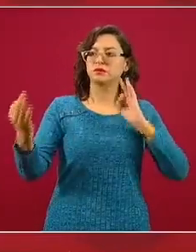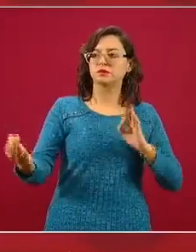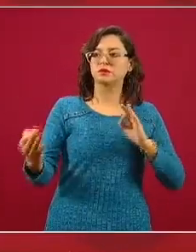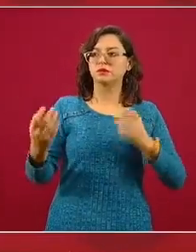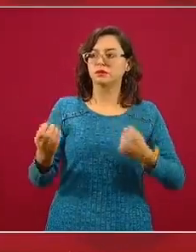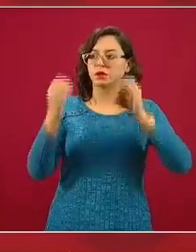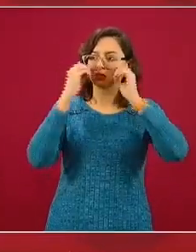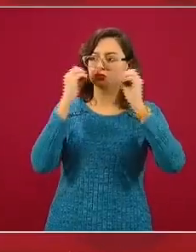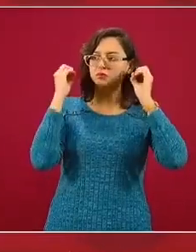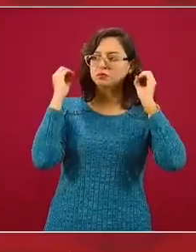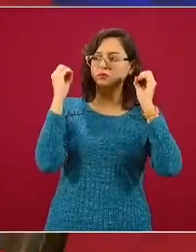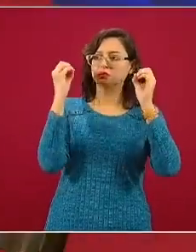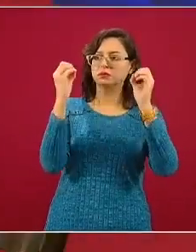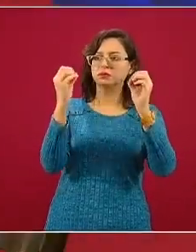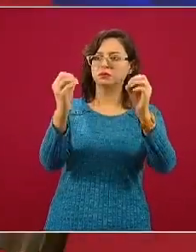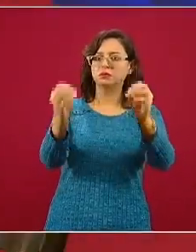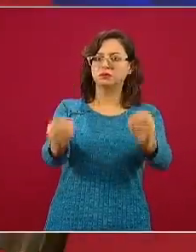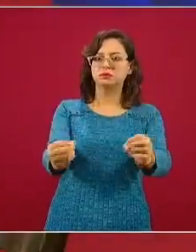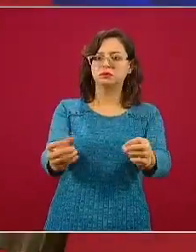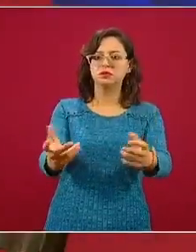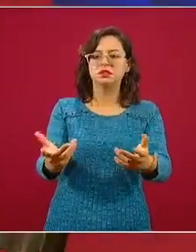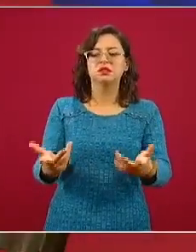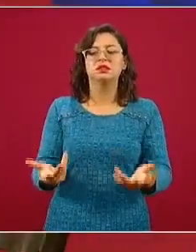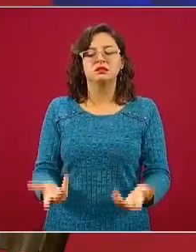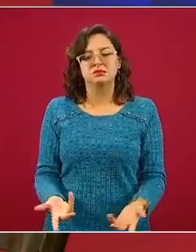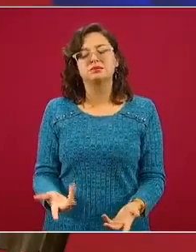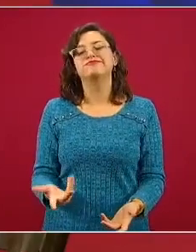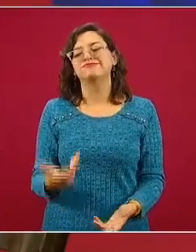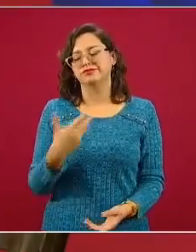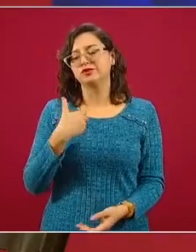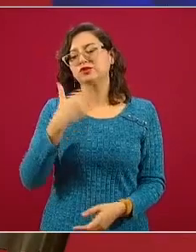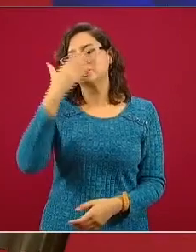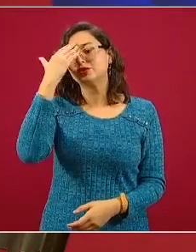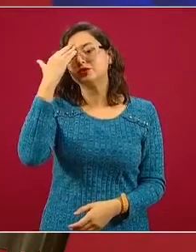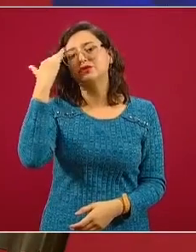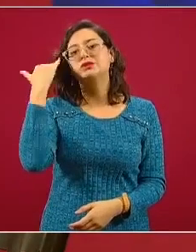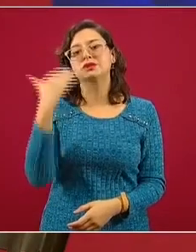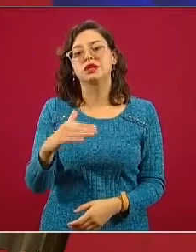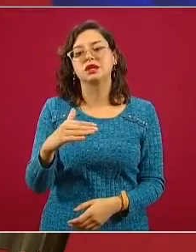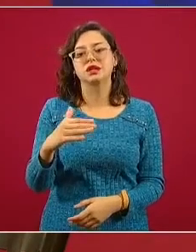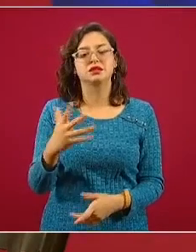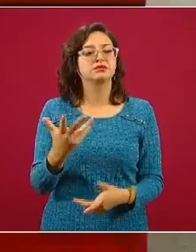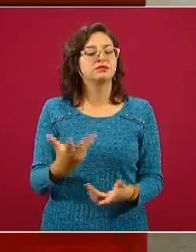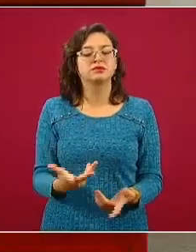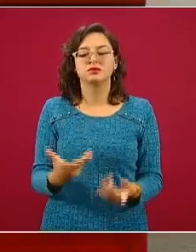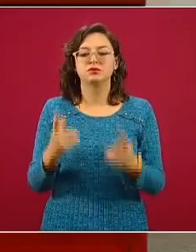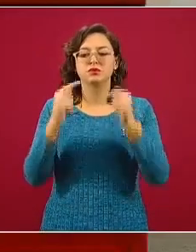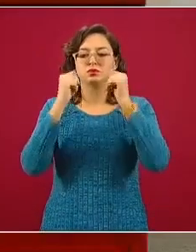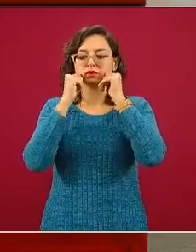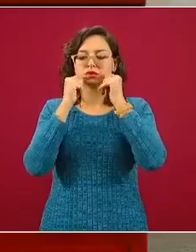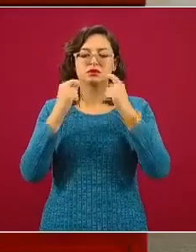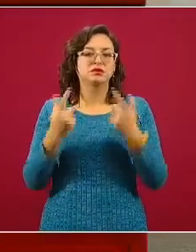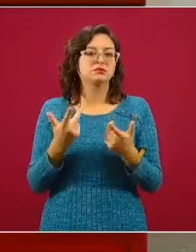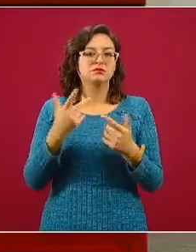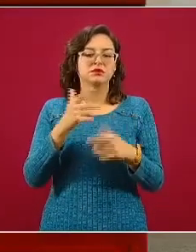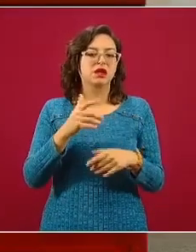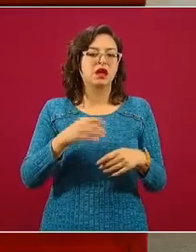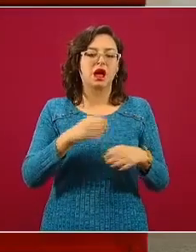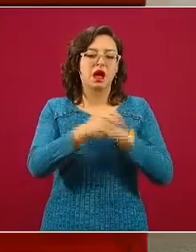que dejamos de verlos por periodos prolongados. Estoy seguro que a todas las edades se modifica cómo vemos la vida.